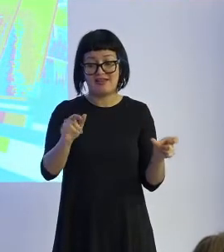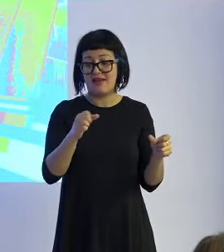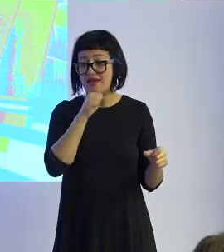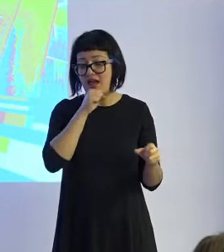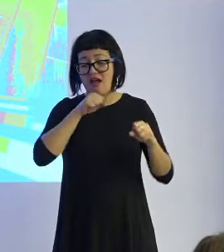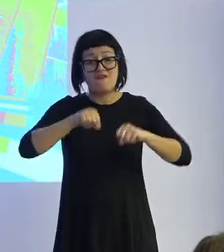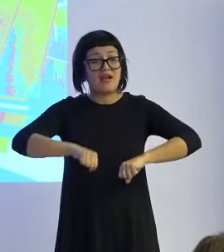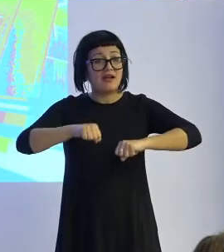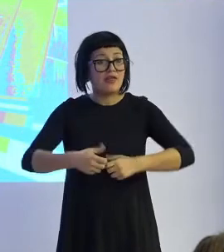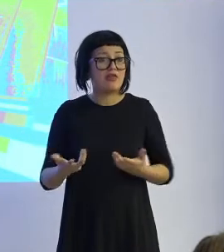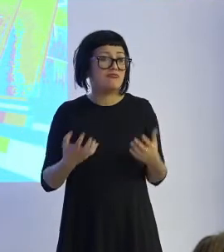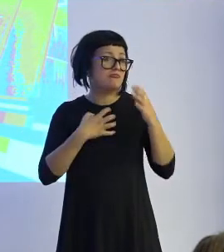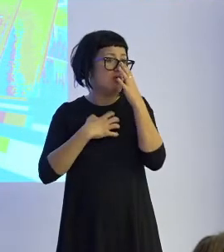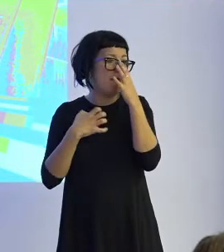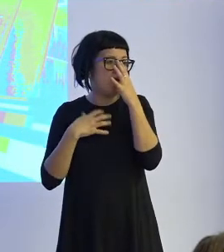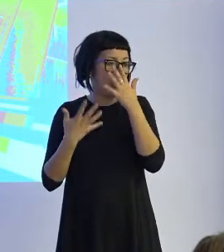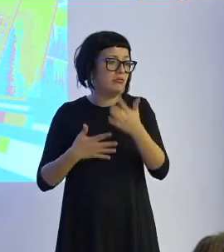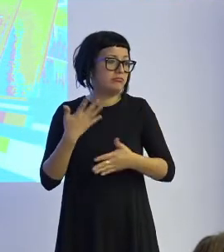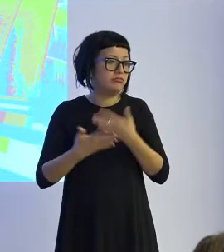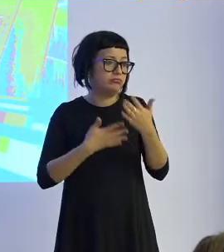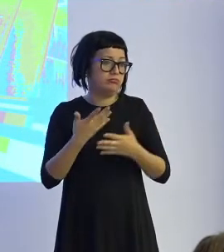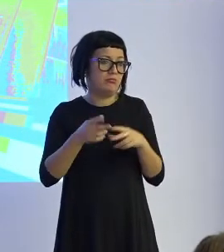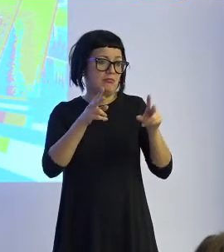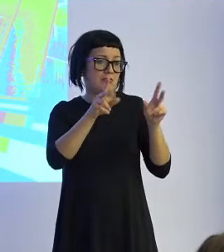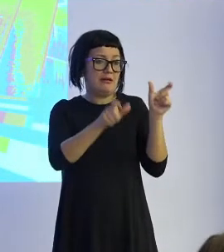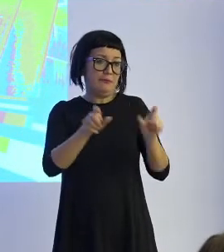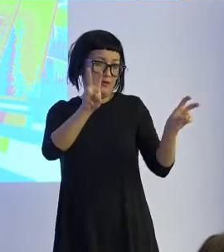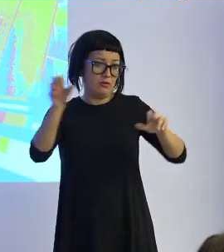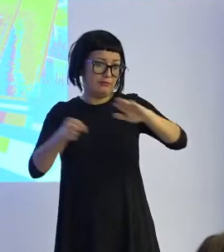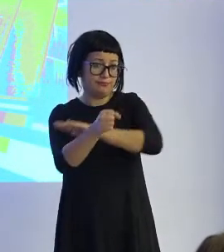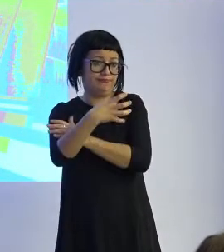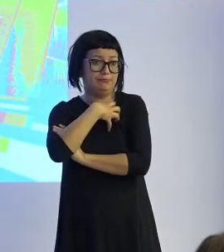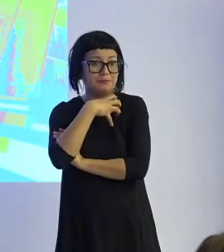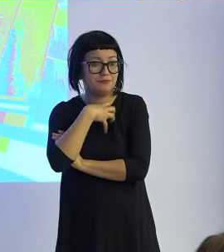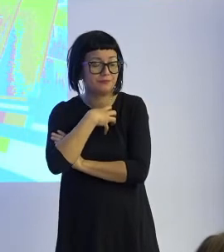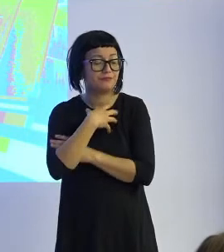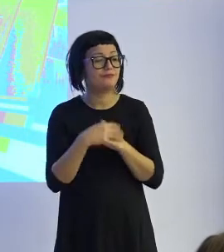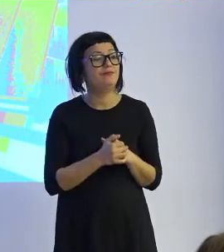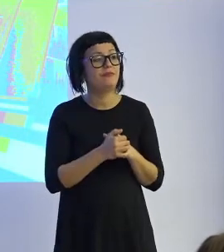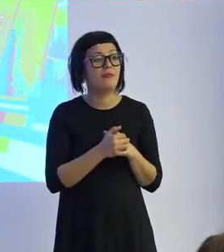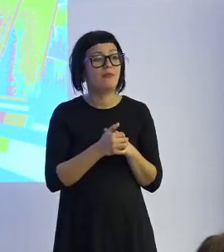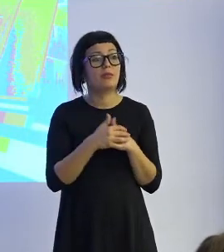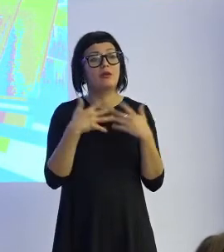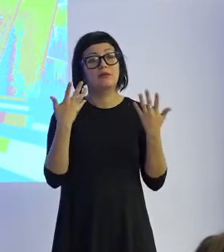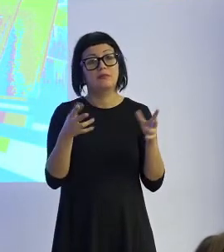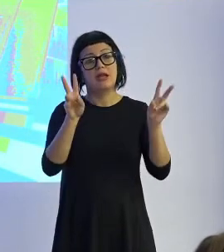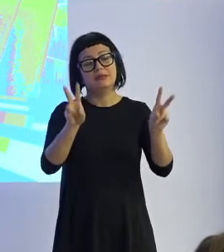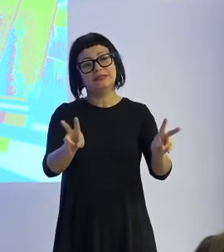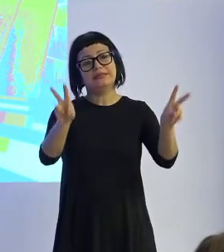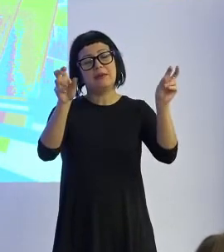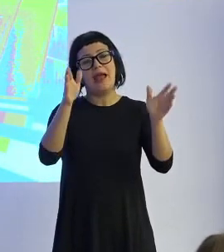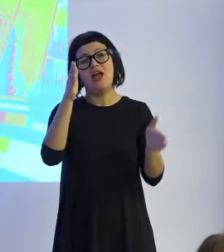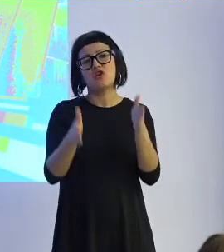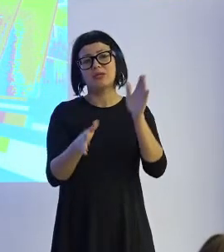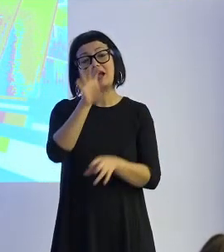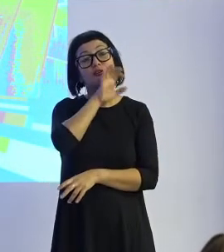envejecido y no se ha podido reponer sin embargo el tema de la robótica es curioso hay poca